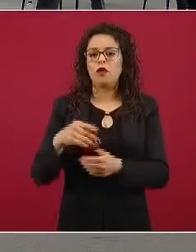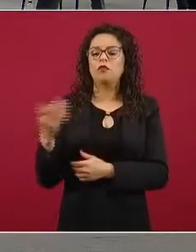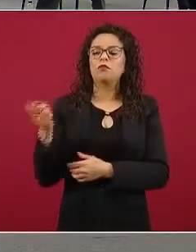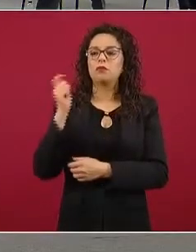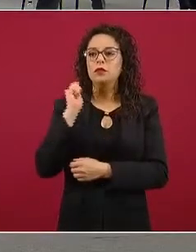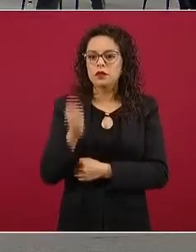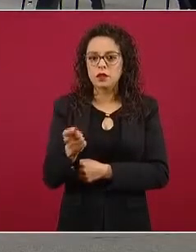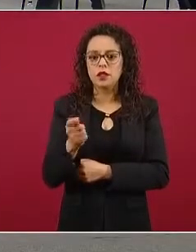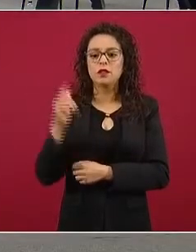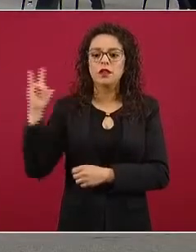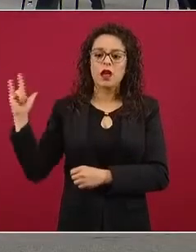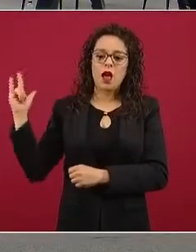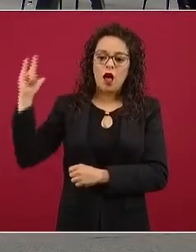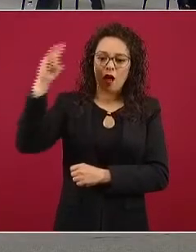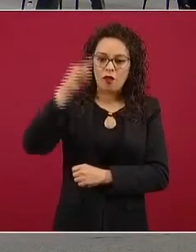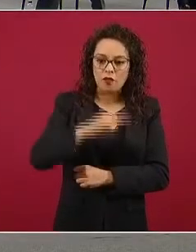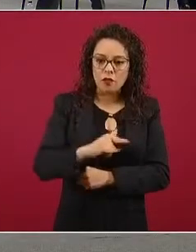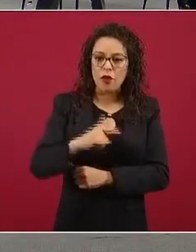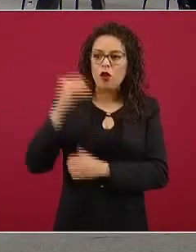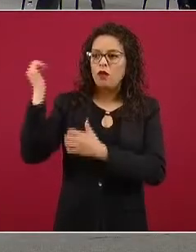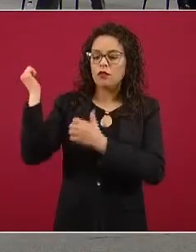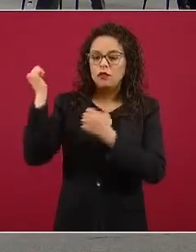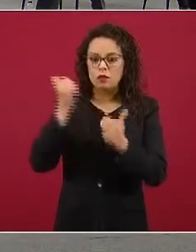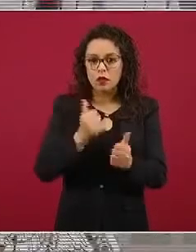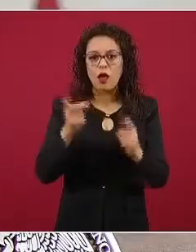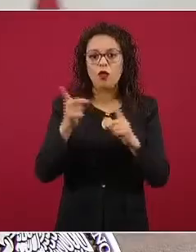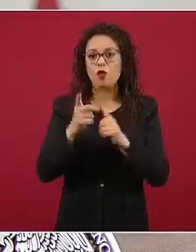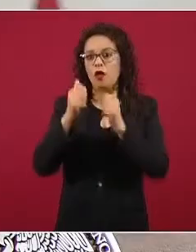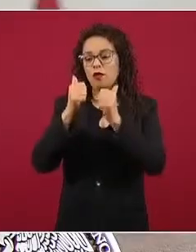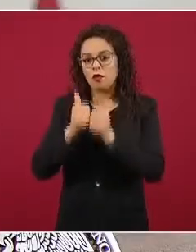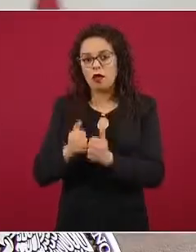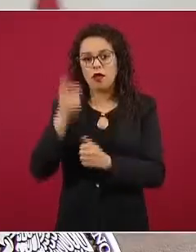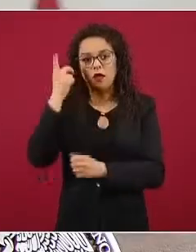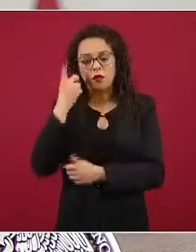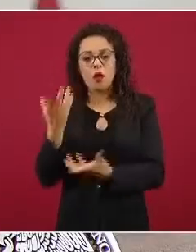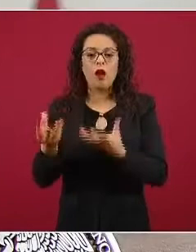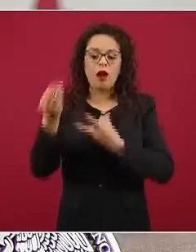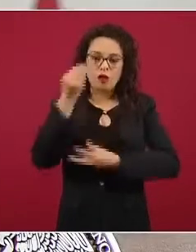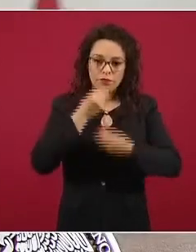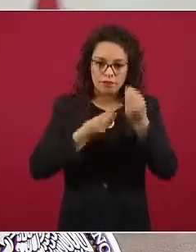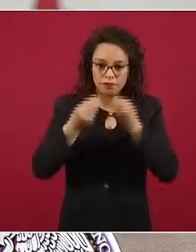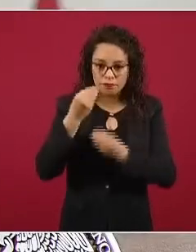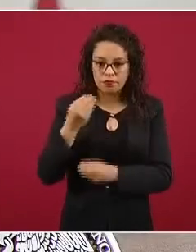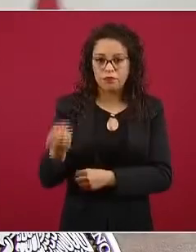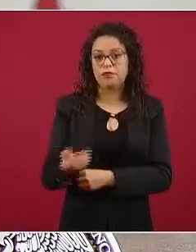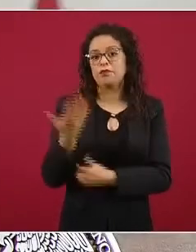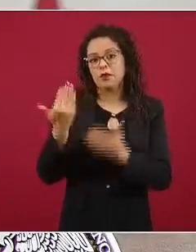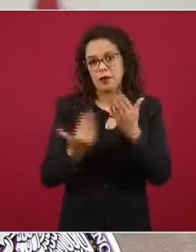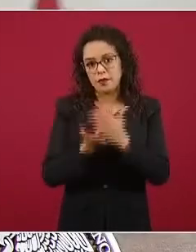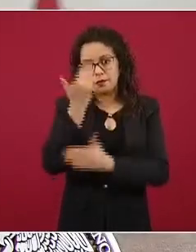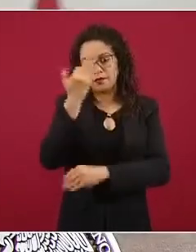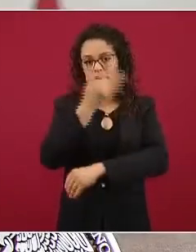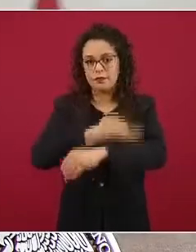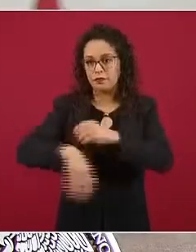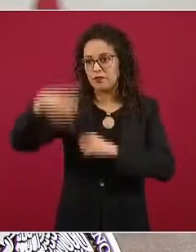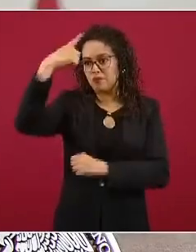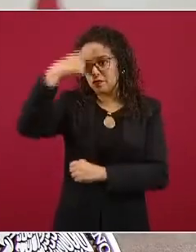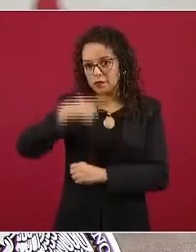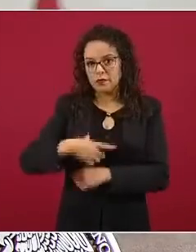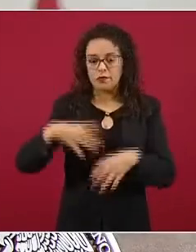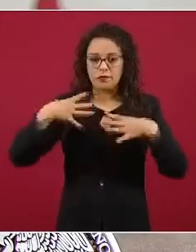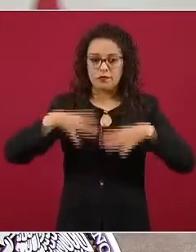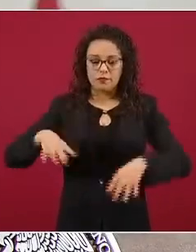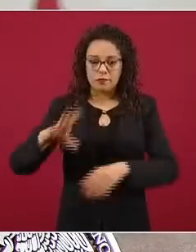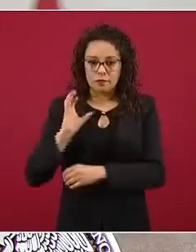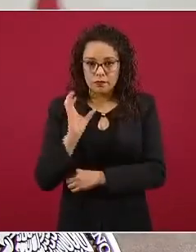boletos de avión, los alojamientos, los alimentos, son tres alimentos al día, a la lavandería, el transporte a las